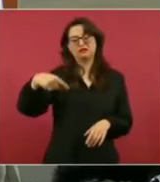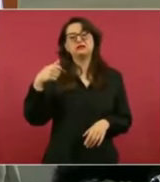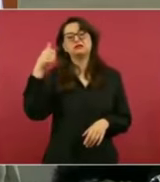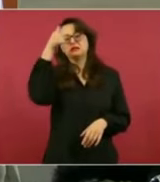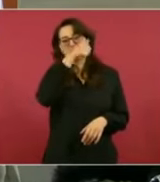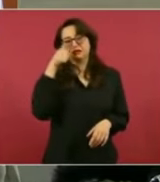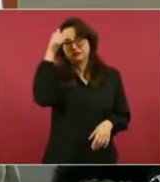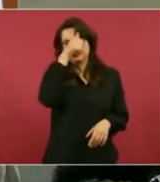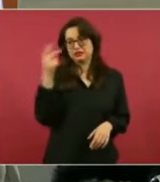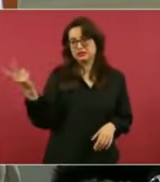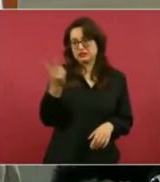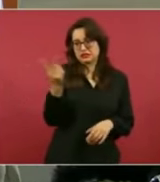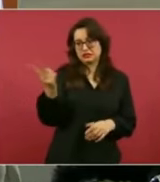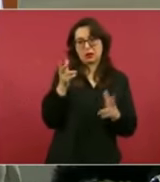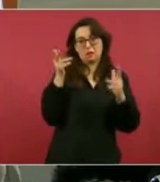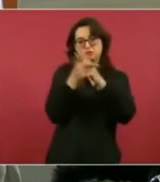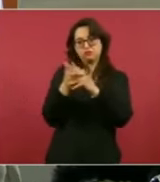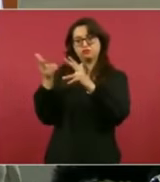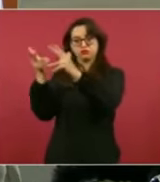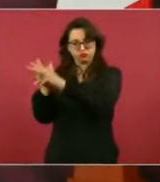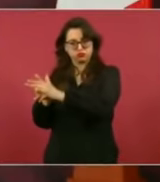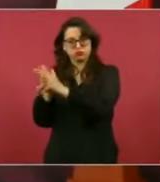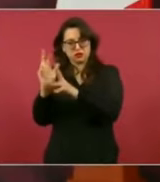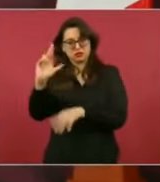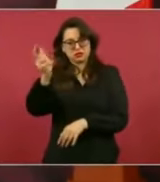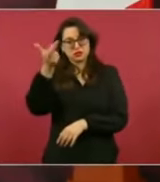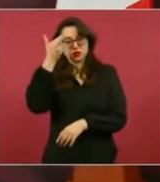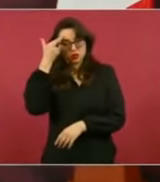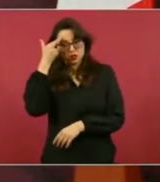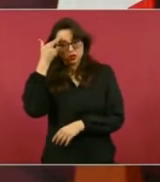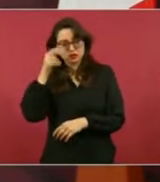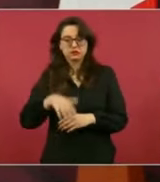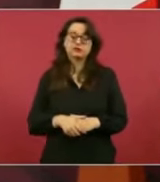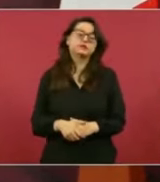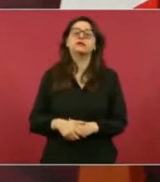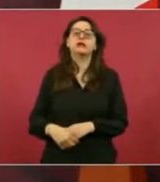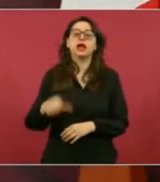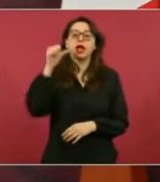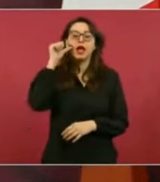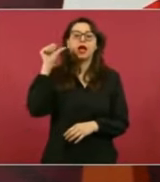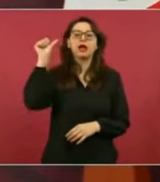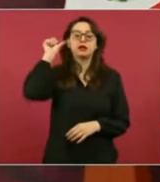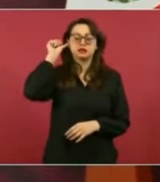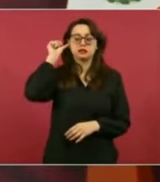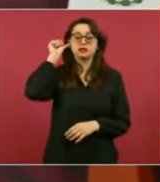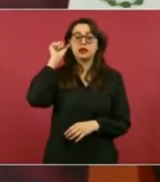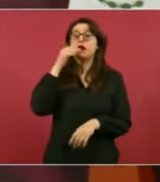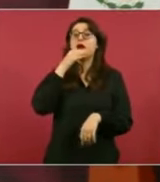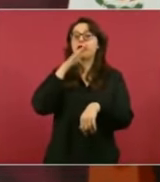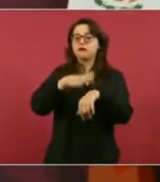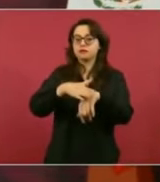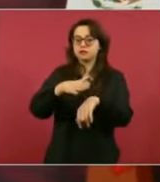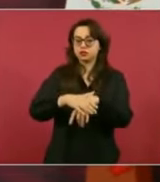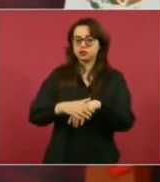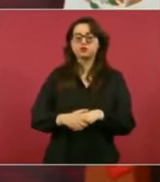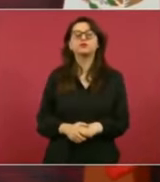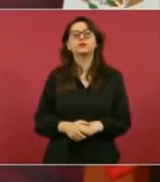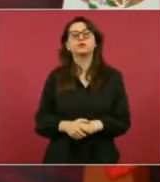Ayer, les informo, familiares, unas hermanas